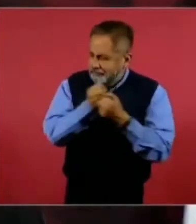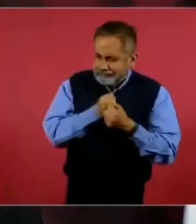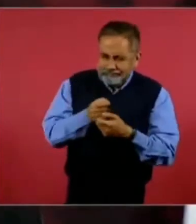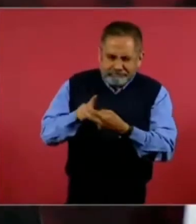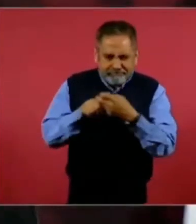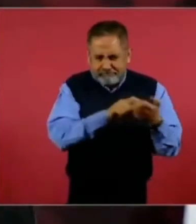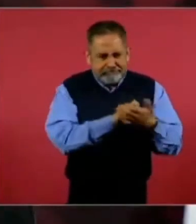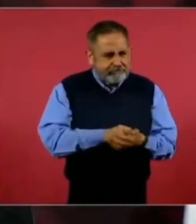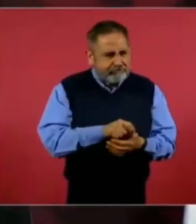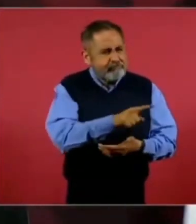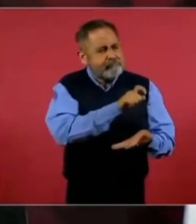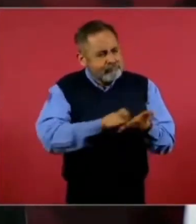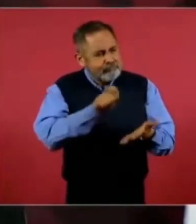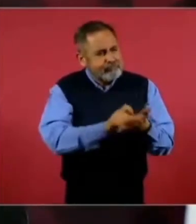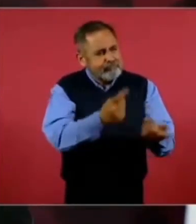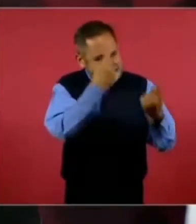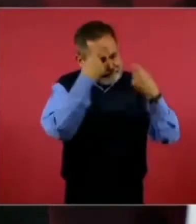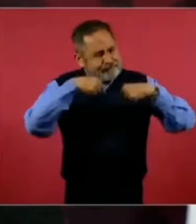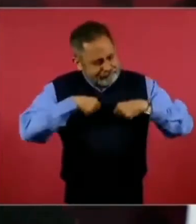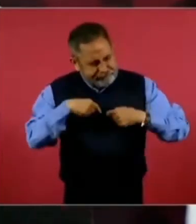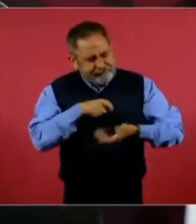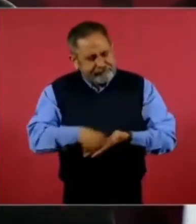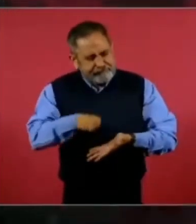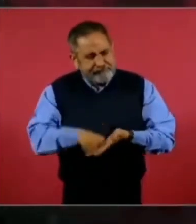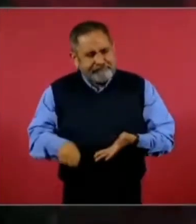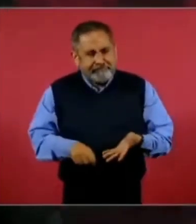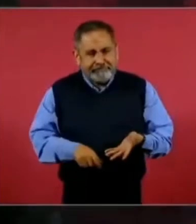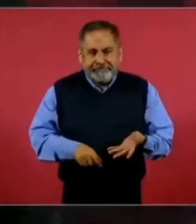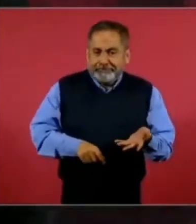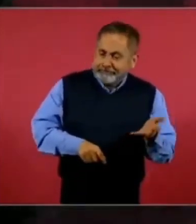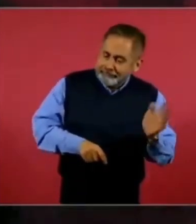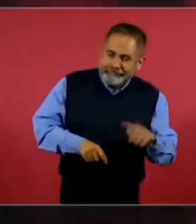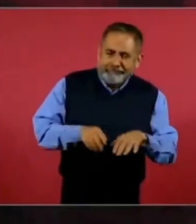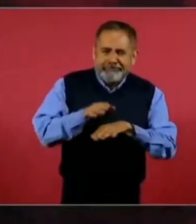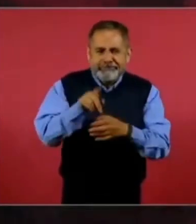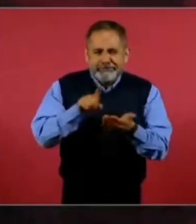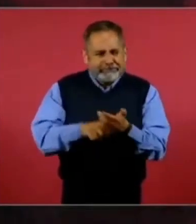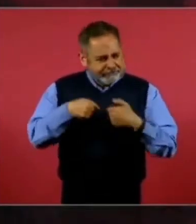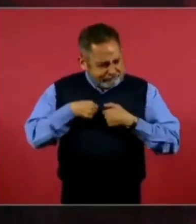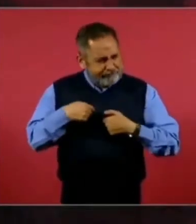algo sobre él.